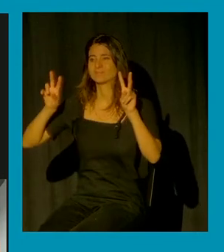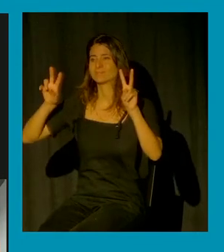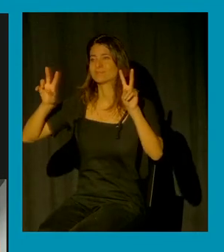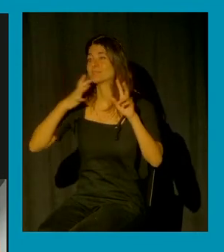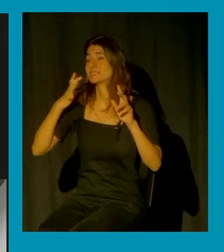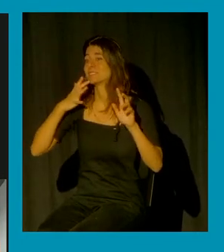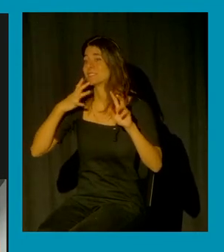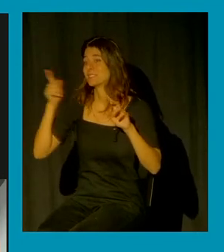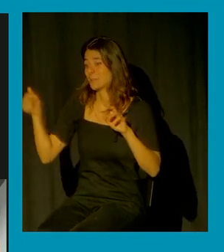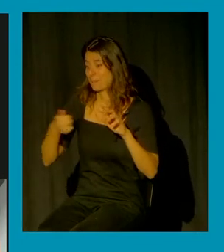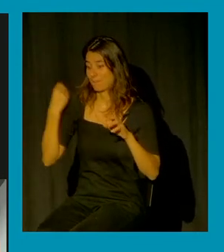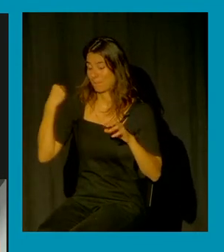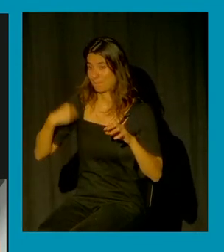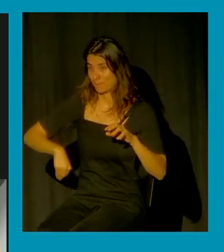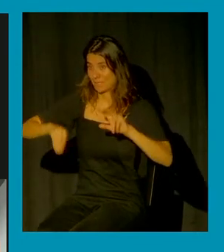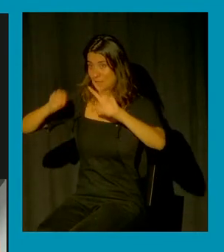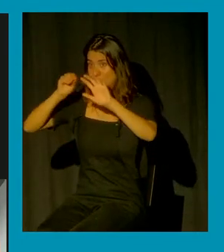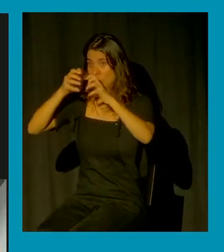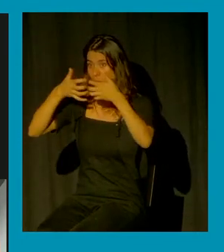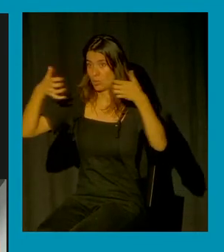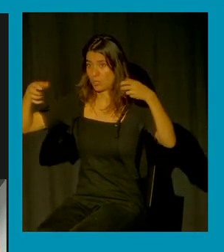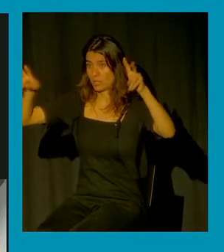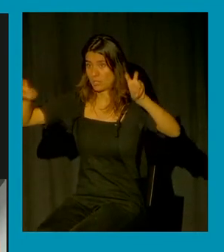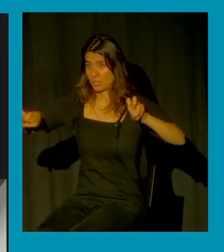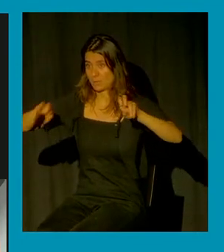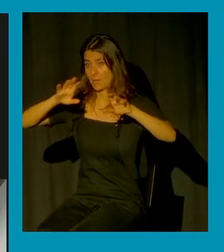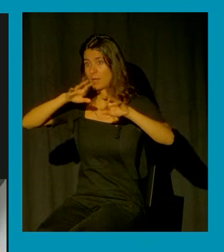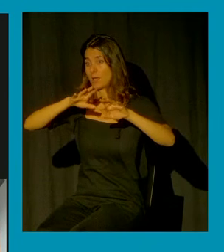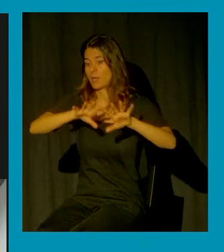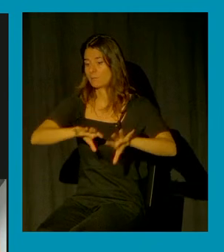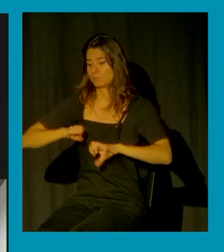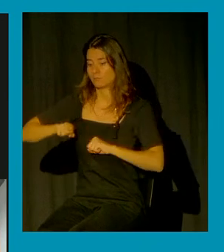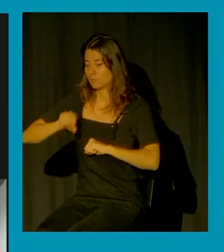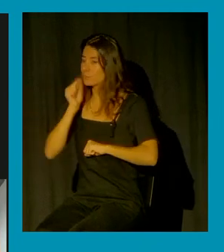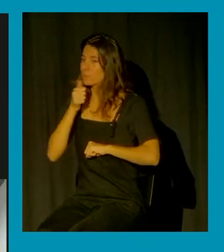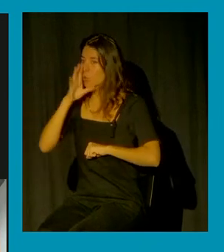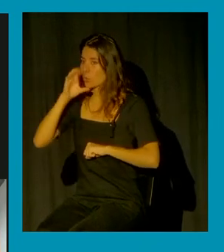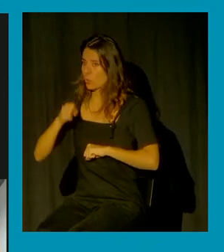campañas que provienen del gobierno que además